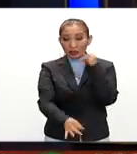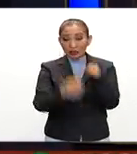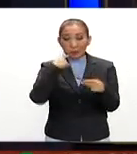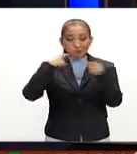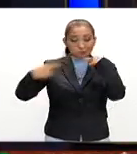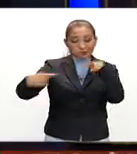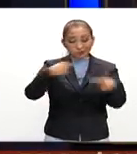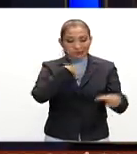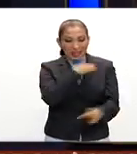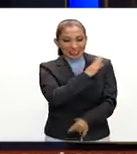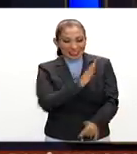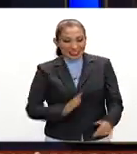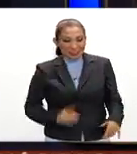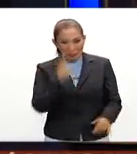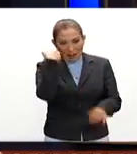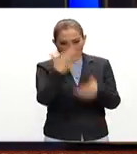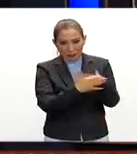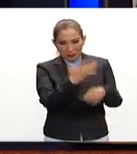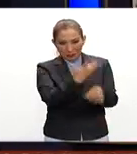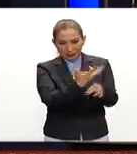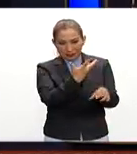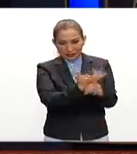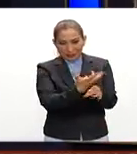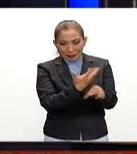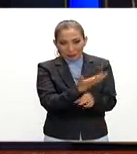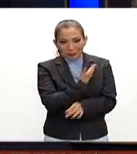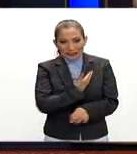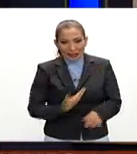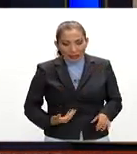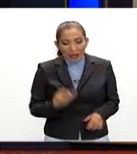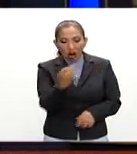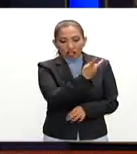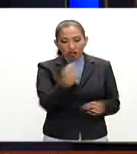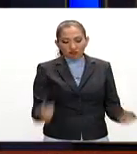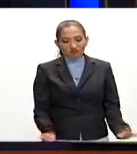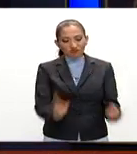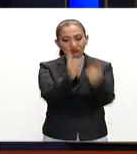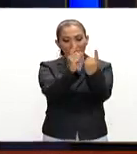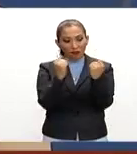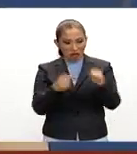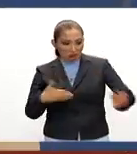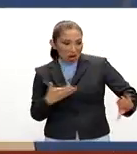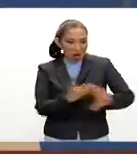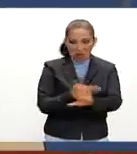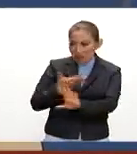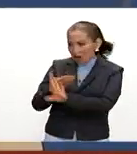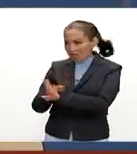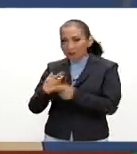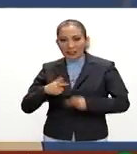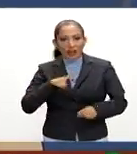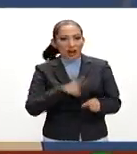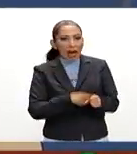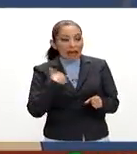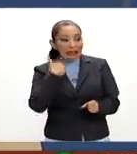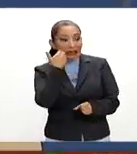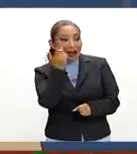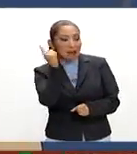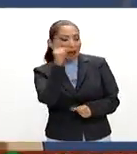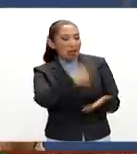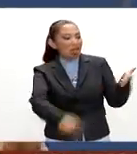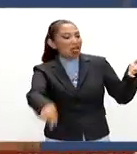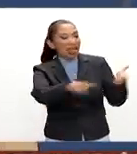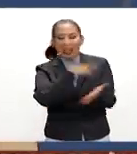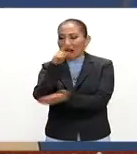último debate entre los candidatos a la presidencia de Estados Unidos. Ambos se enfrentaron con fuertes ataques personales en un intento por